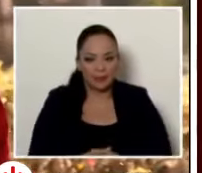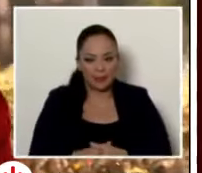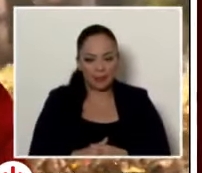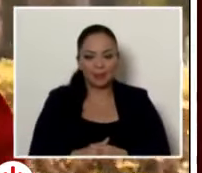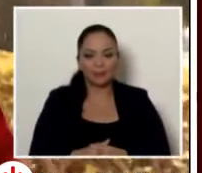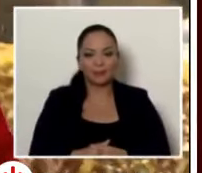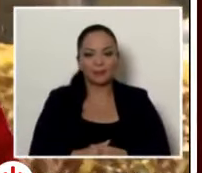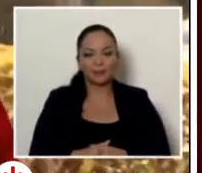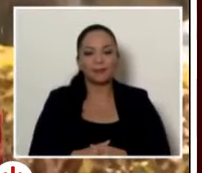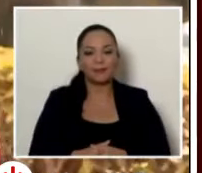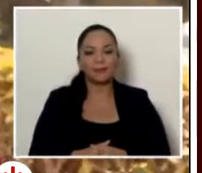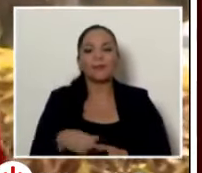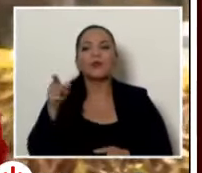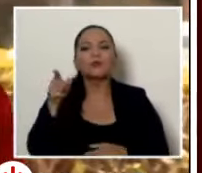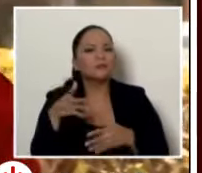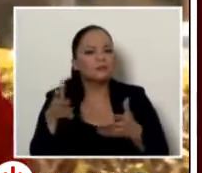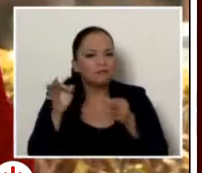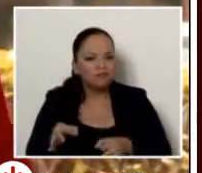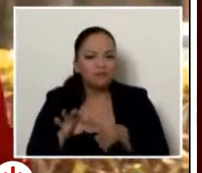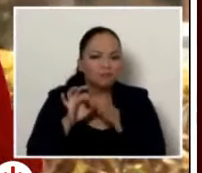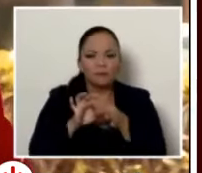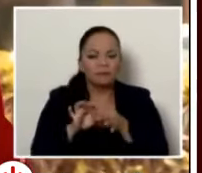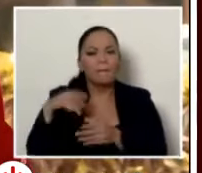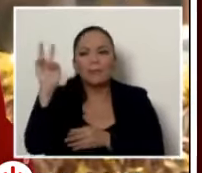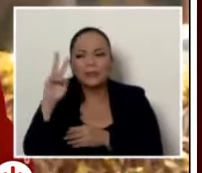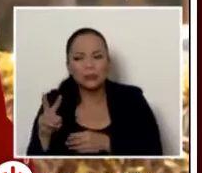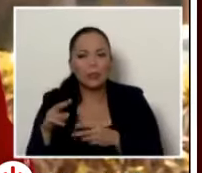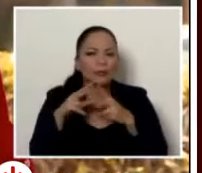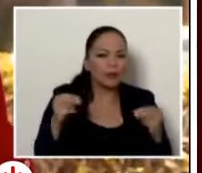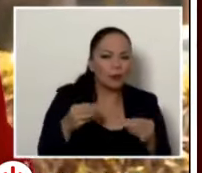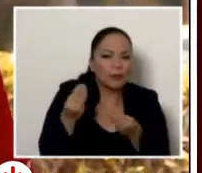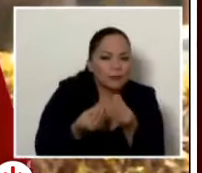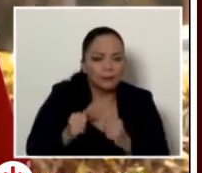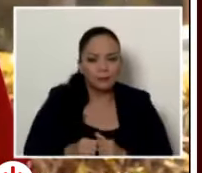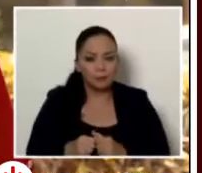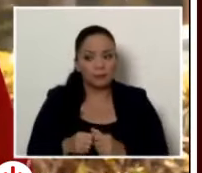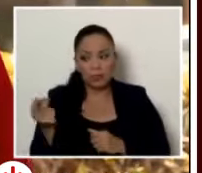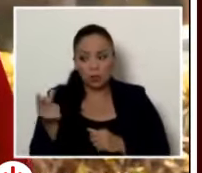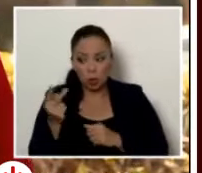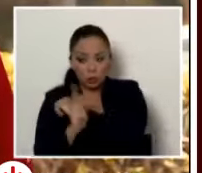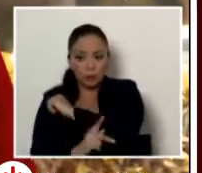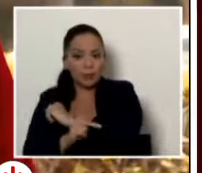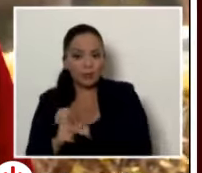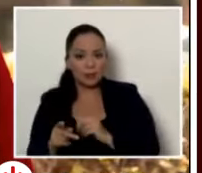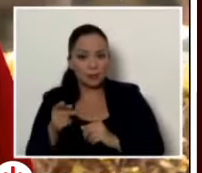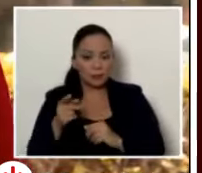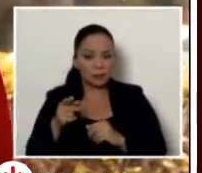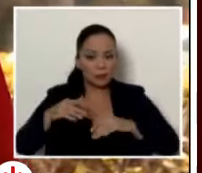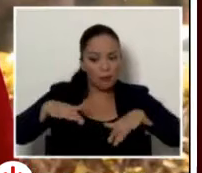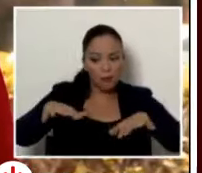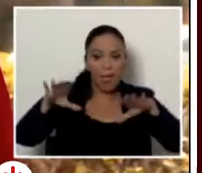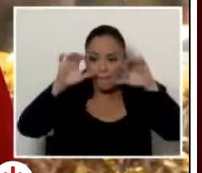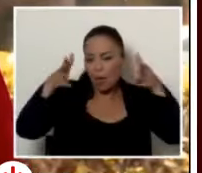ha decidido usted para relaciones con Venezuela y Nicaragua vamos a seguir sin embajadores ¿debe seguir esas naciones o qué